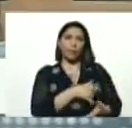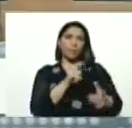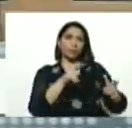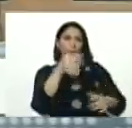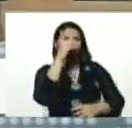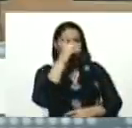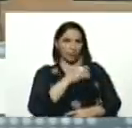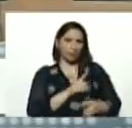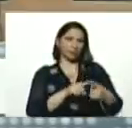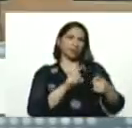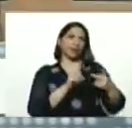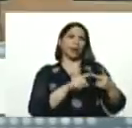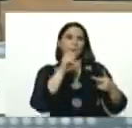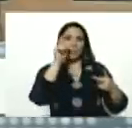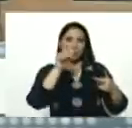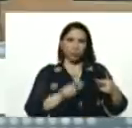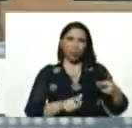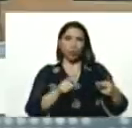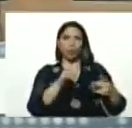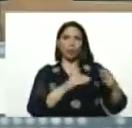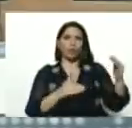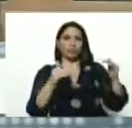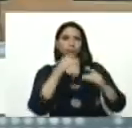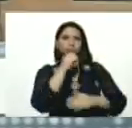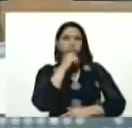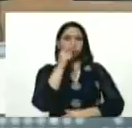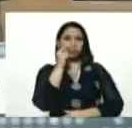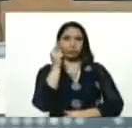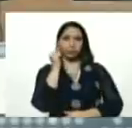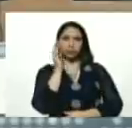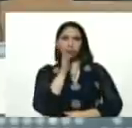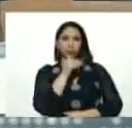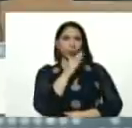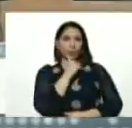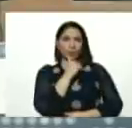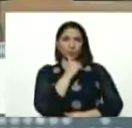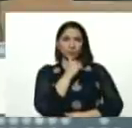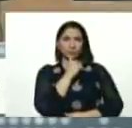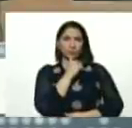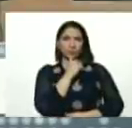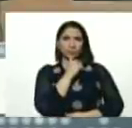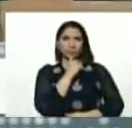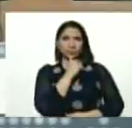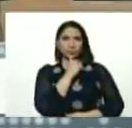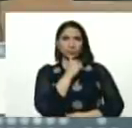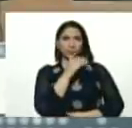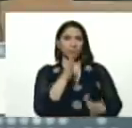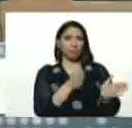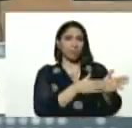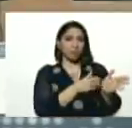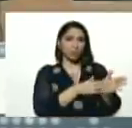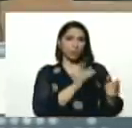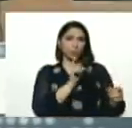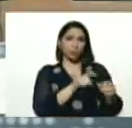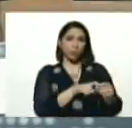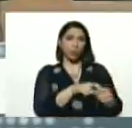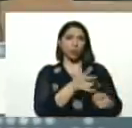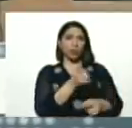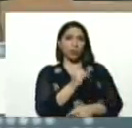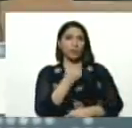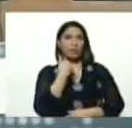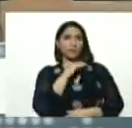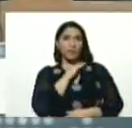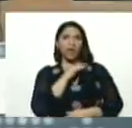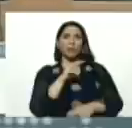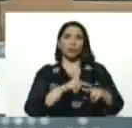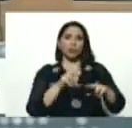discapacidad, de personas mayores de edad, que no tenían, sus, sus pensiones, si había algún enfermo, de